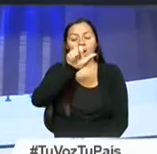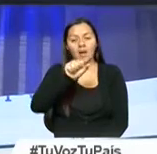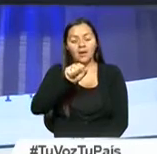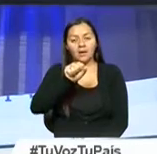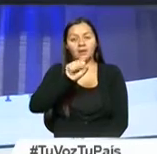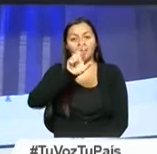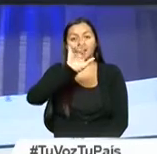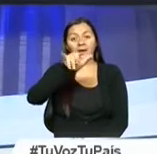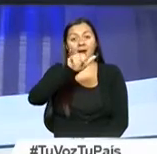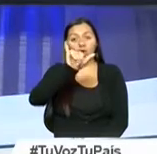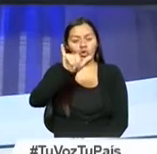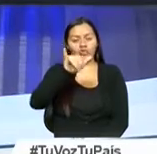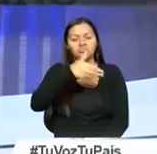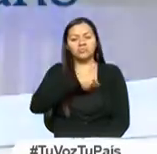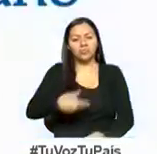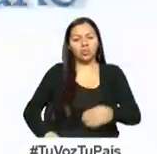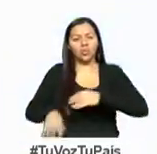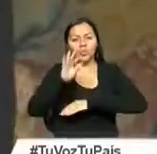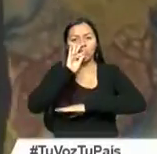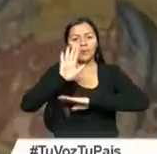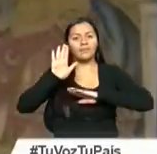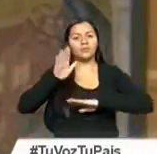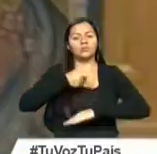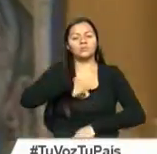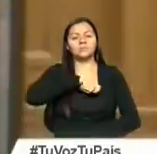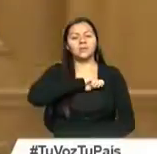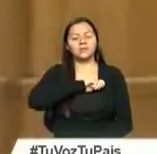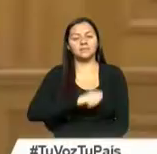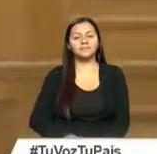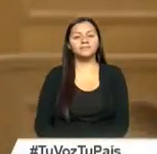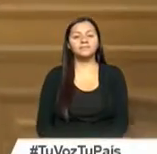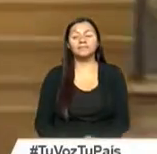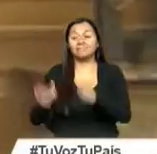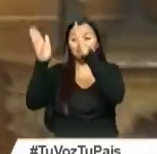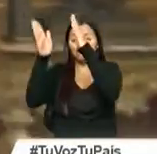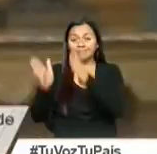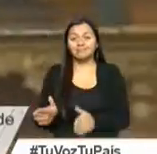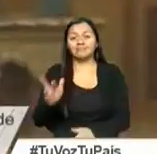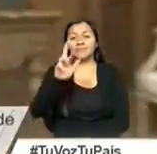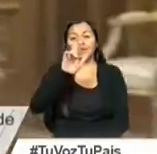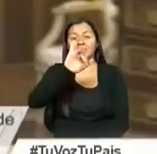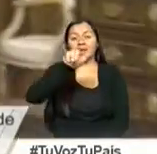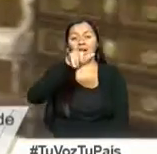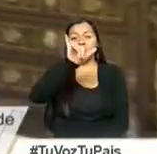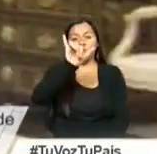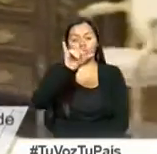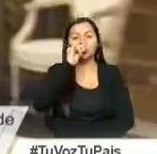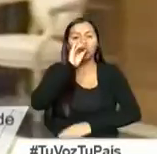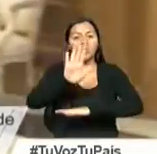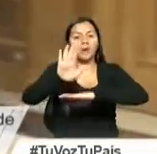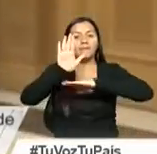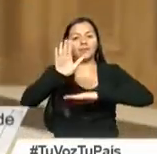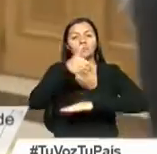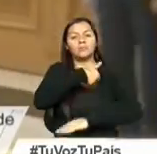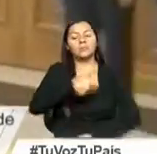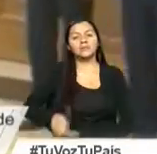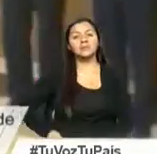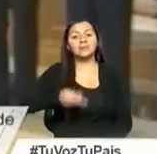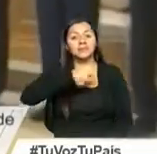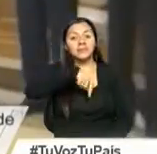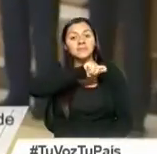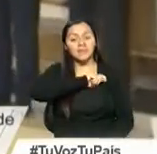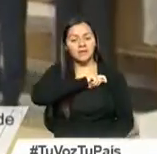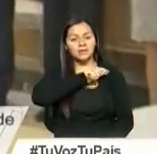presidente del gobierno de España. El conservador Mariano Rajoy juró lunes como presidente del gobierno ante el rey de España,